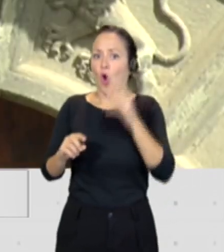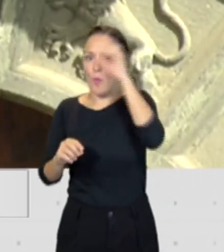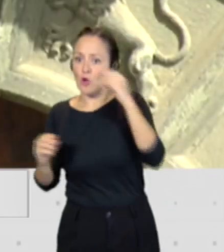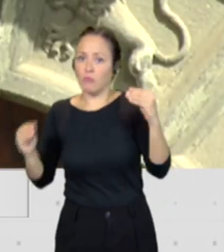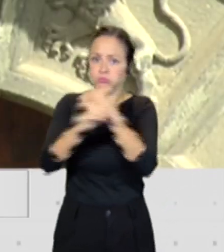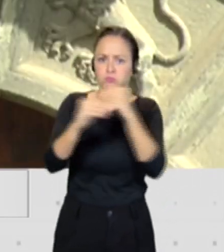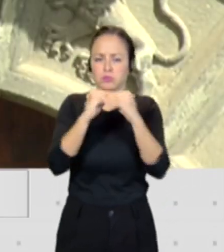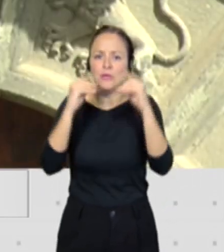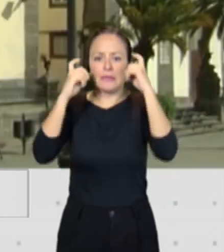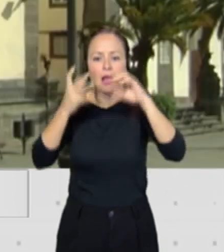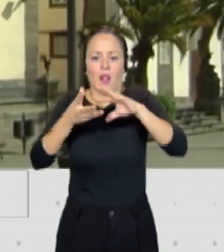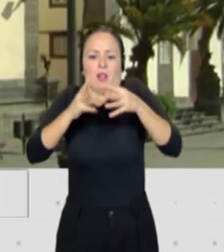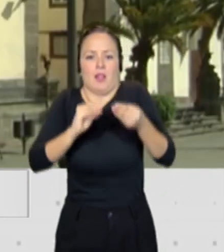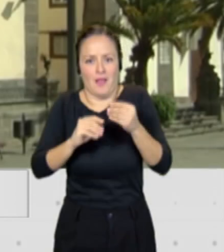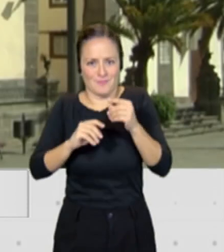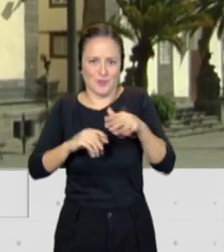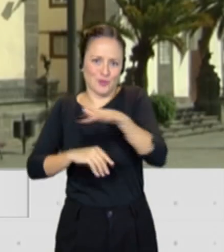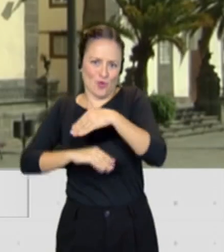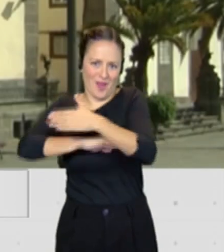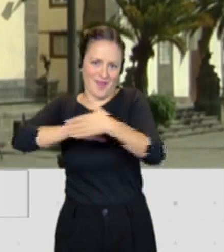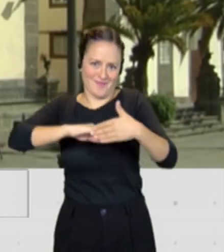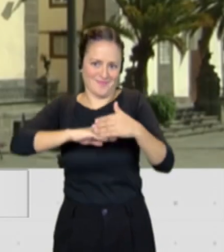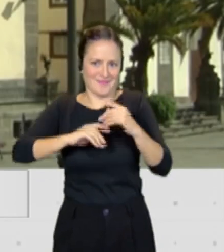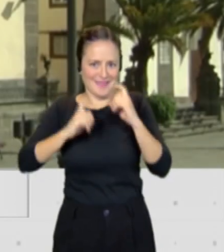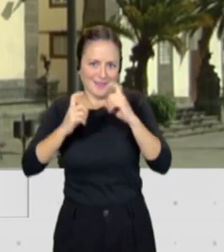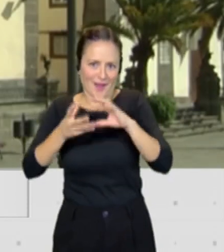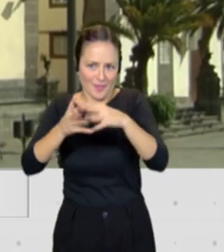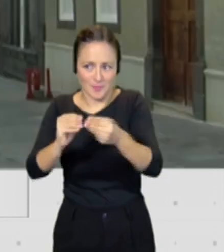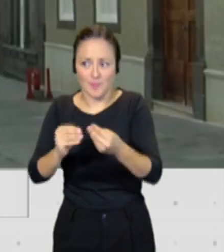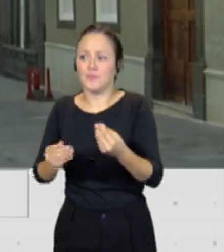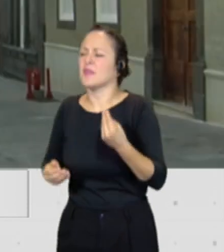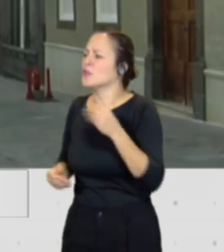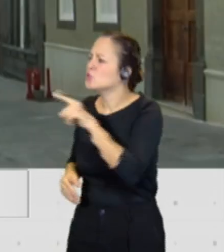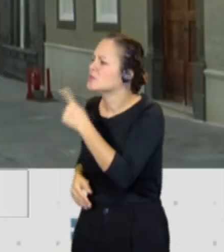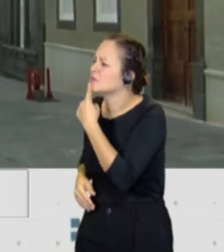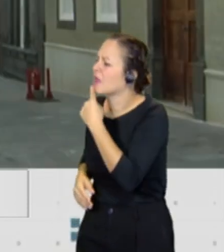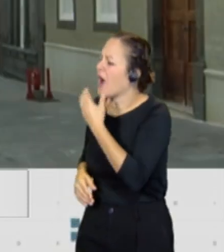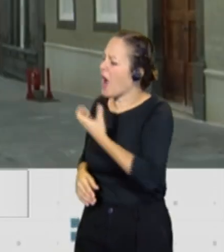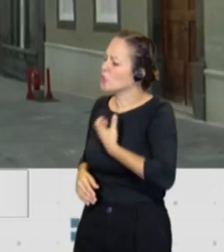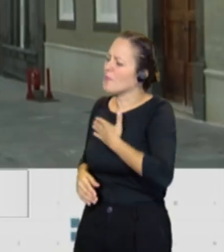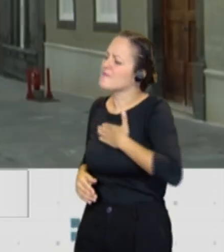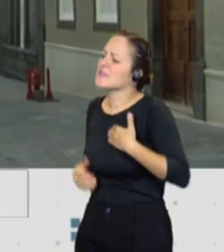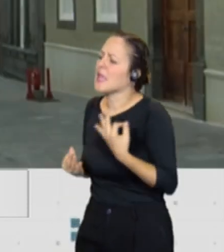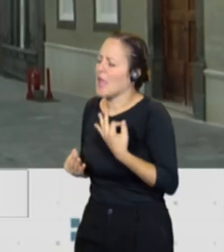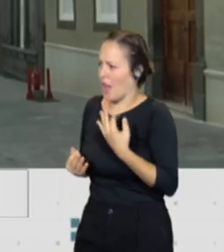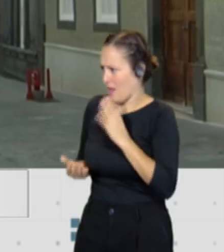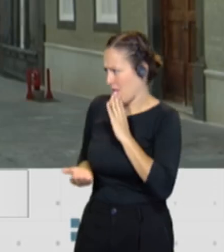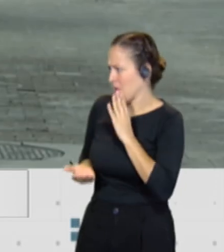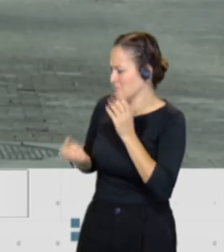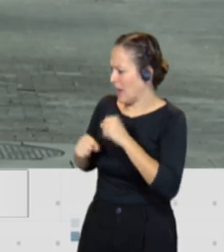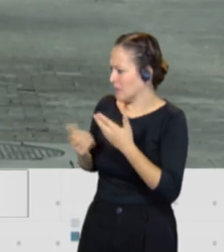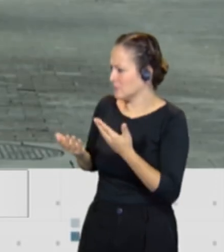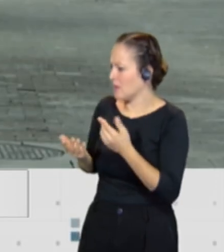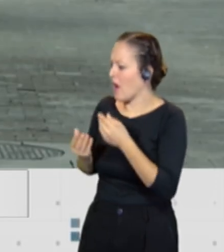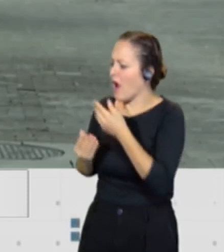del Istmo. Bueno, usted lo ha dicho, lo que el Ayuntamiento desea. ¿Qué es lo que le gustaría al Ayuntamiento de Las Palmas?